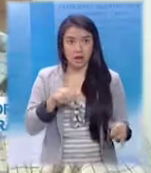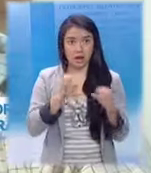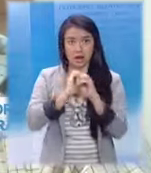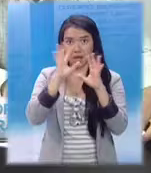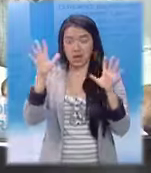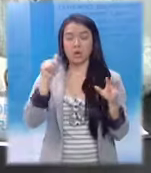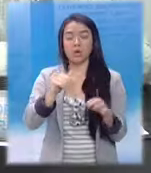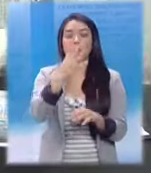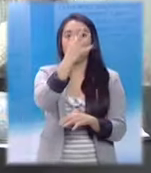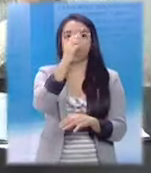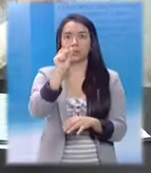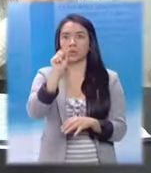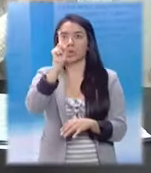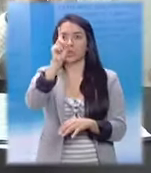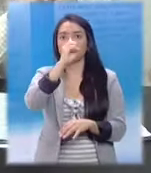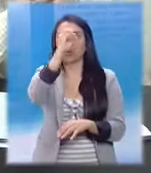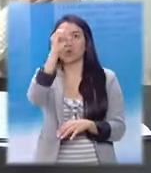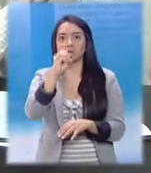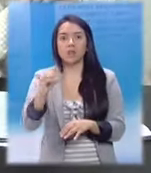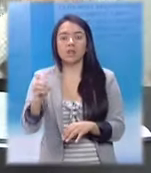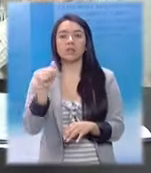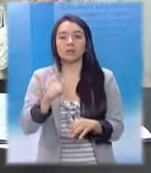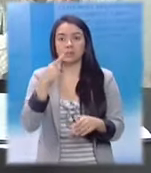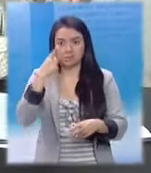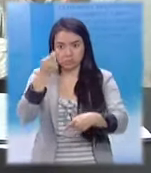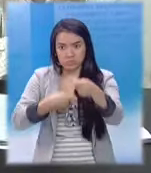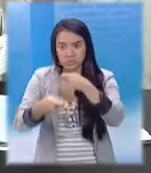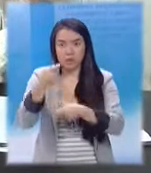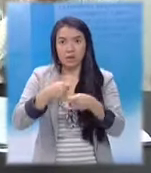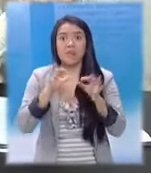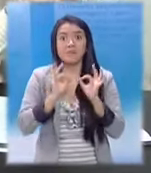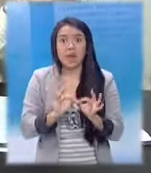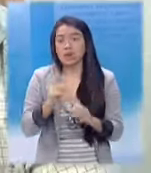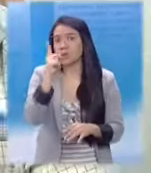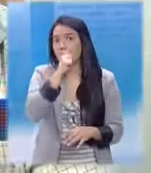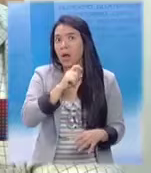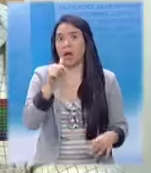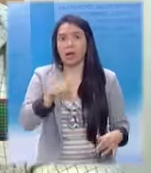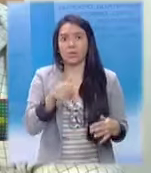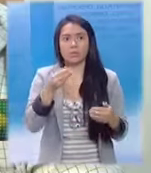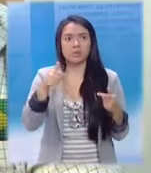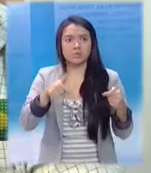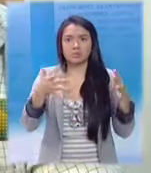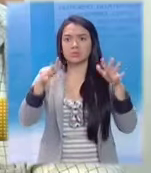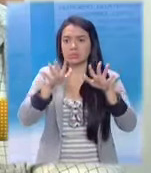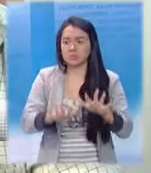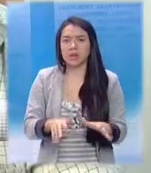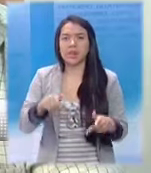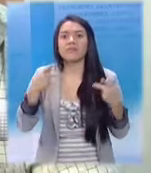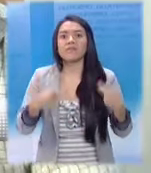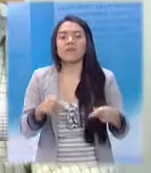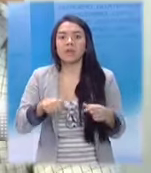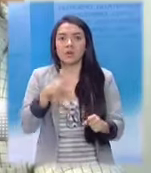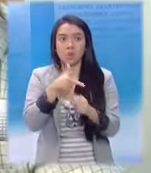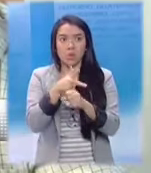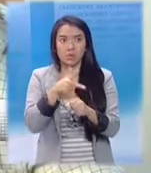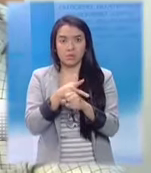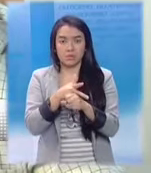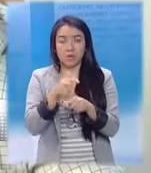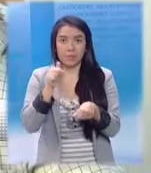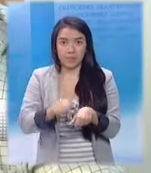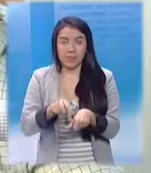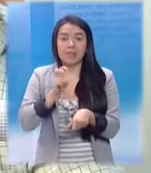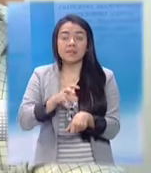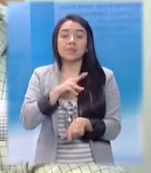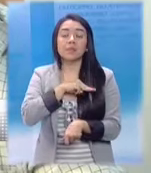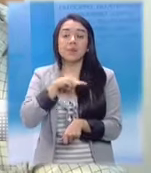un 4.1% del PIB para el 2014. Debiésemos de estar asignándole al